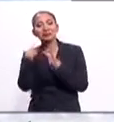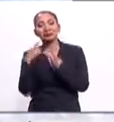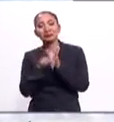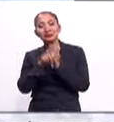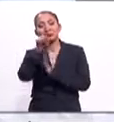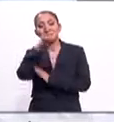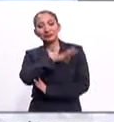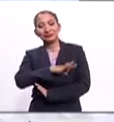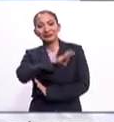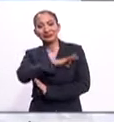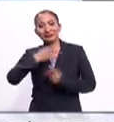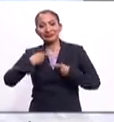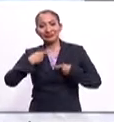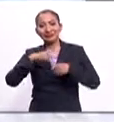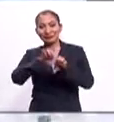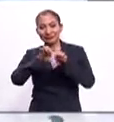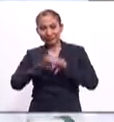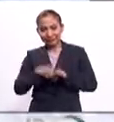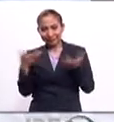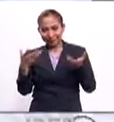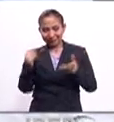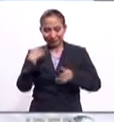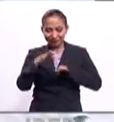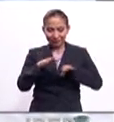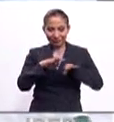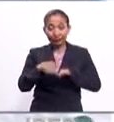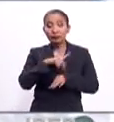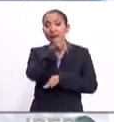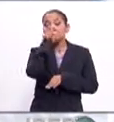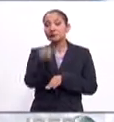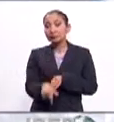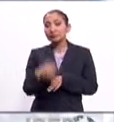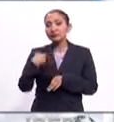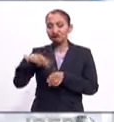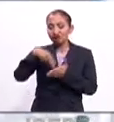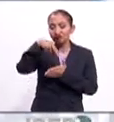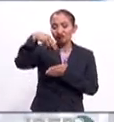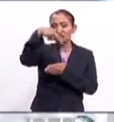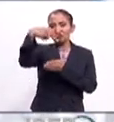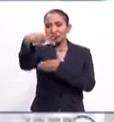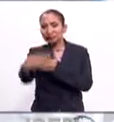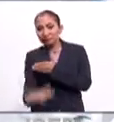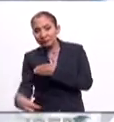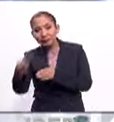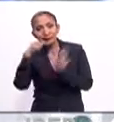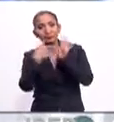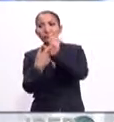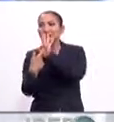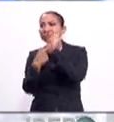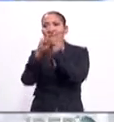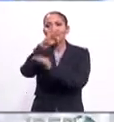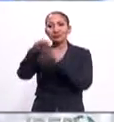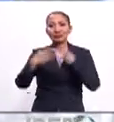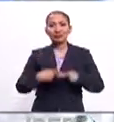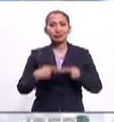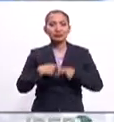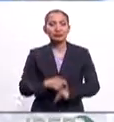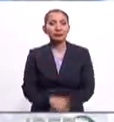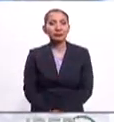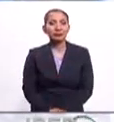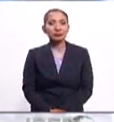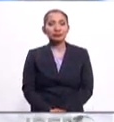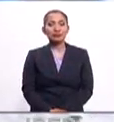nave y felicitaron a los equipos que lo hicieron posible. Después flotaron hasta el interior para mostrárselo a todo el mundo.